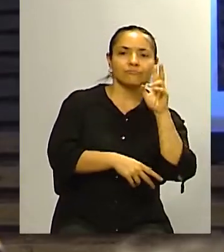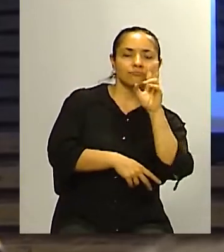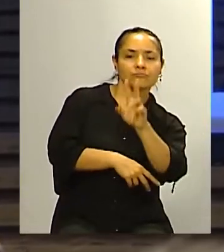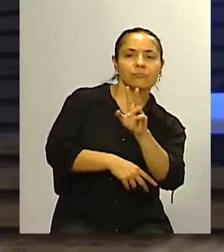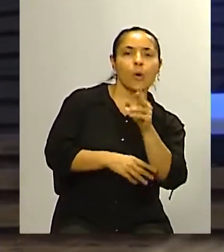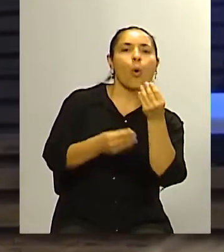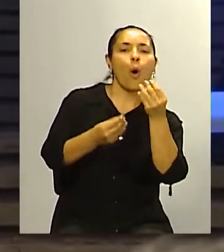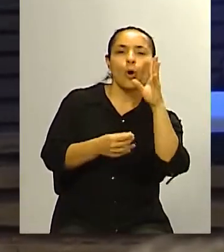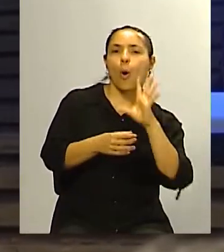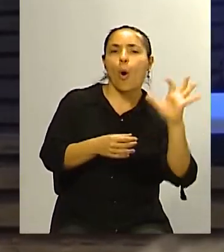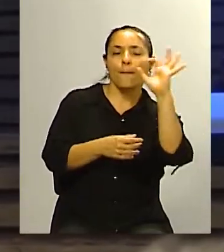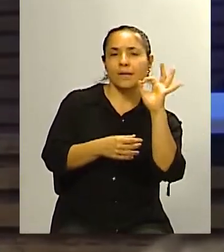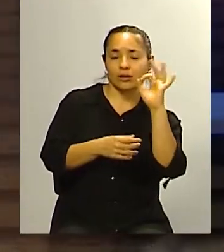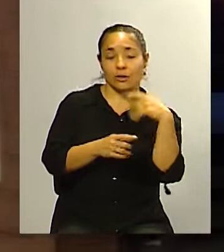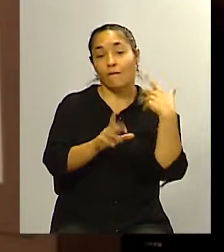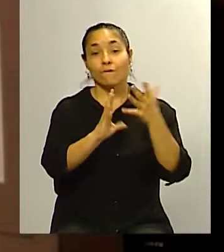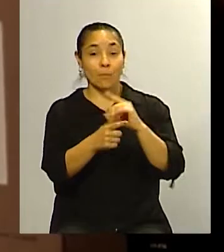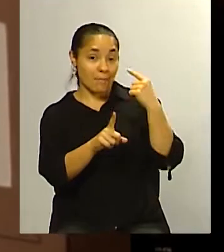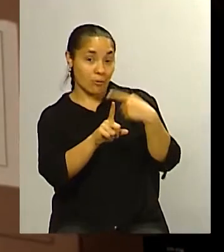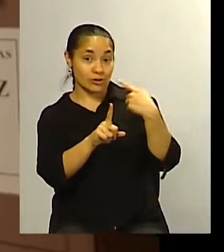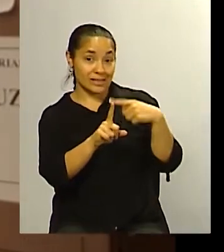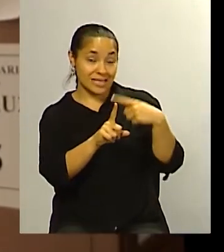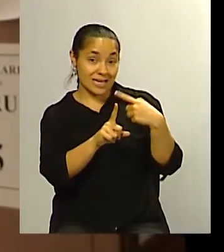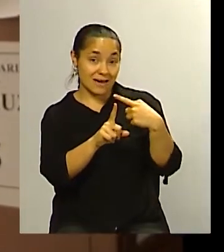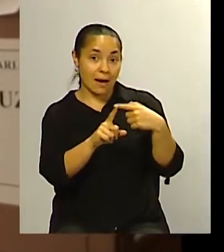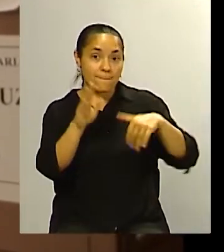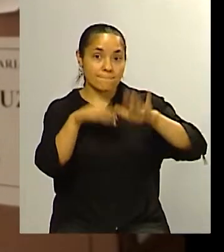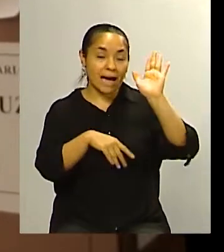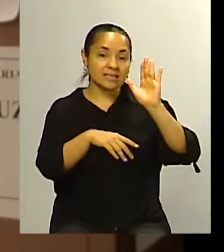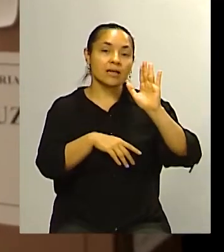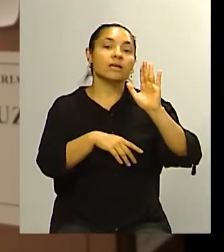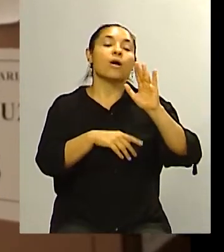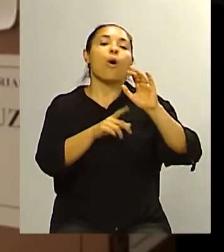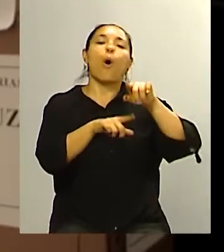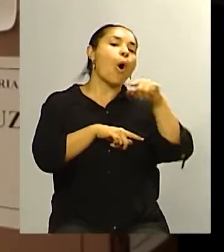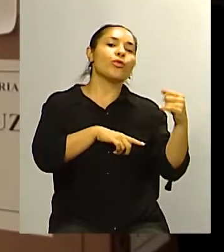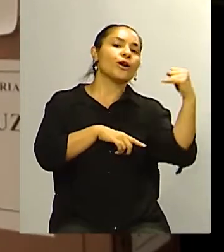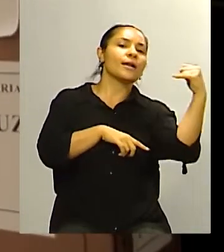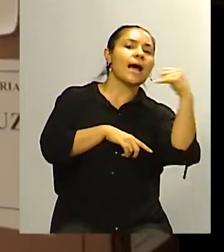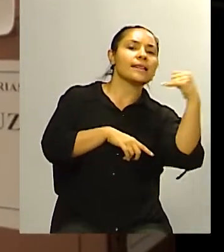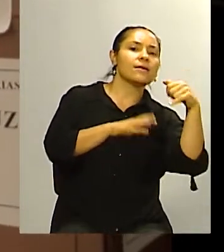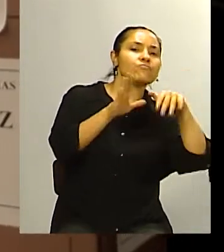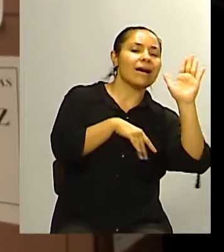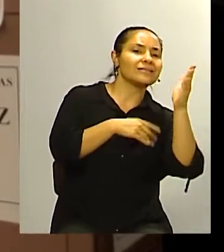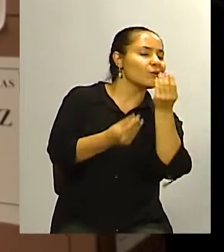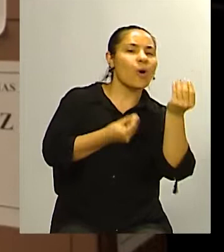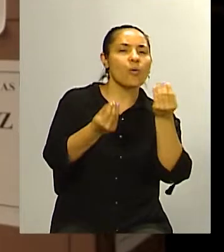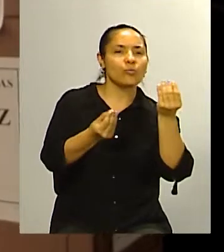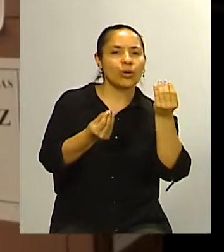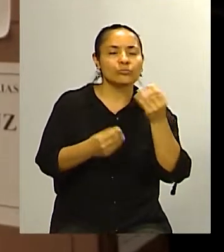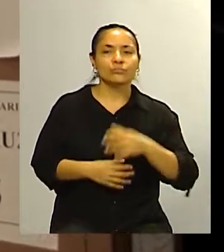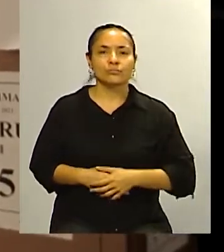cuando uno habla por imagen positiva o decir el que tiene mayor imagen negativa ¿cuál sería el valor correcto o la definición correcta?